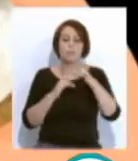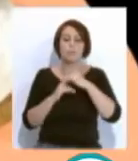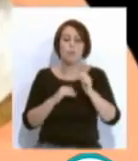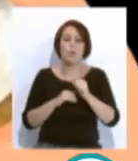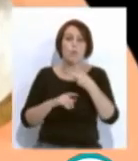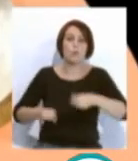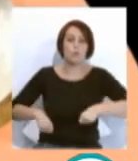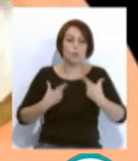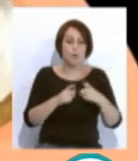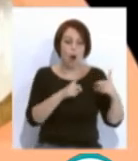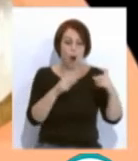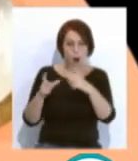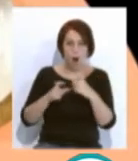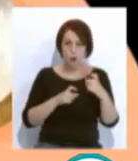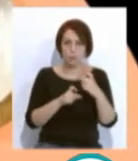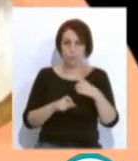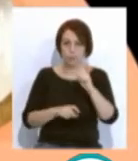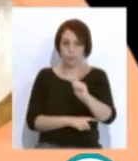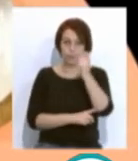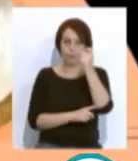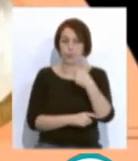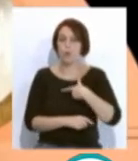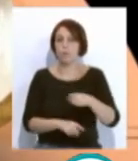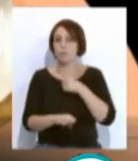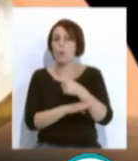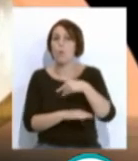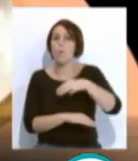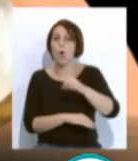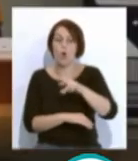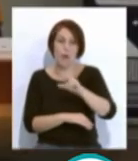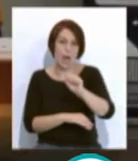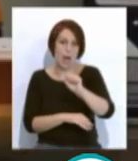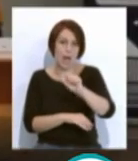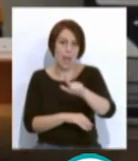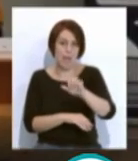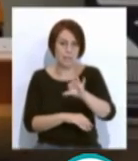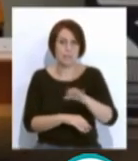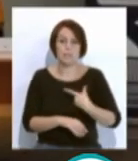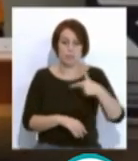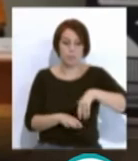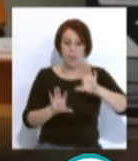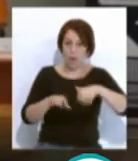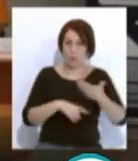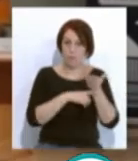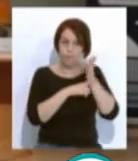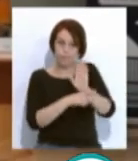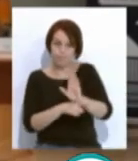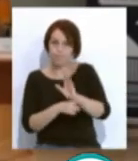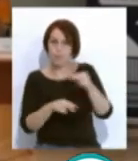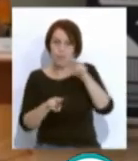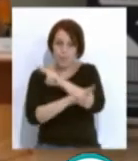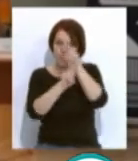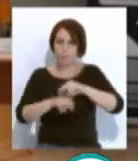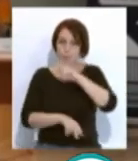mediante imágenes. Reto ganador dirigido por Carmen Morales, que representará Cádiz en la final internacional del Ocean Hackathon 2020,